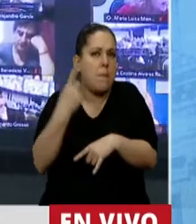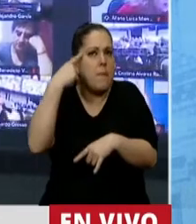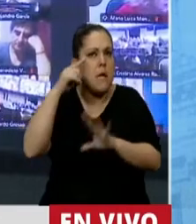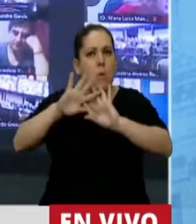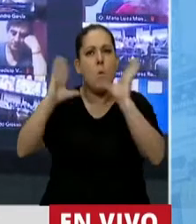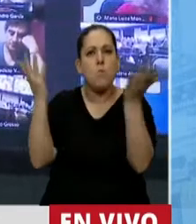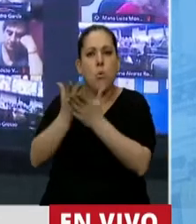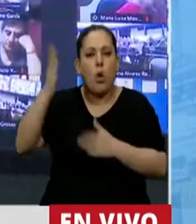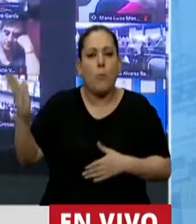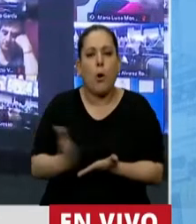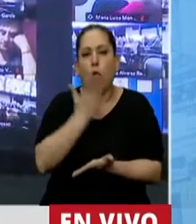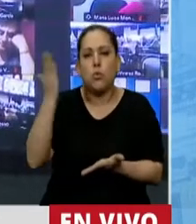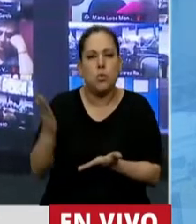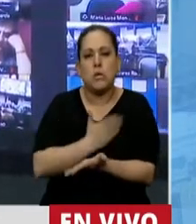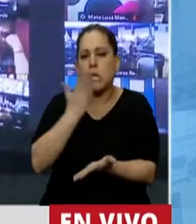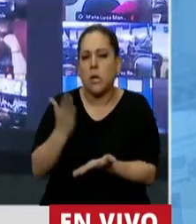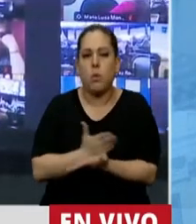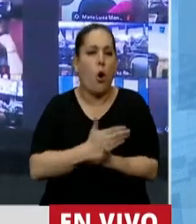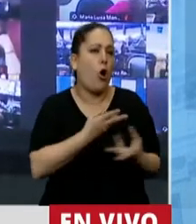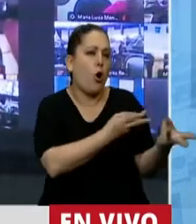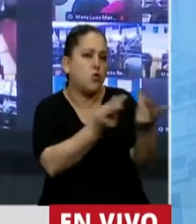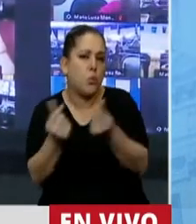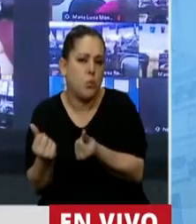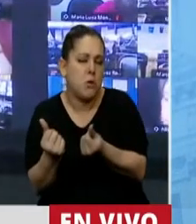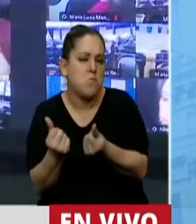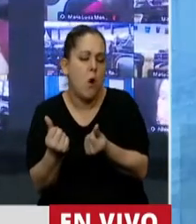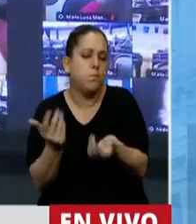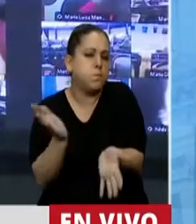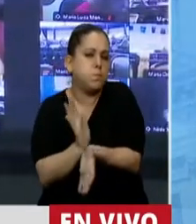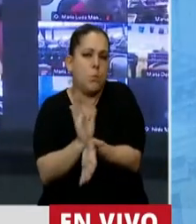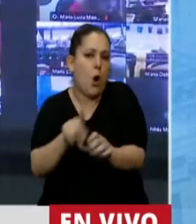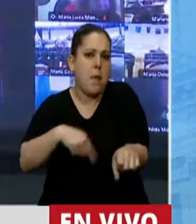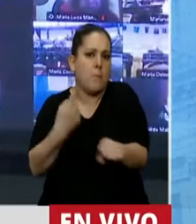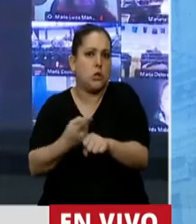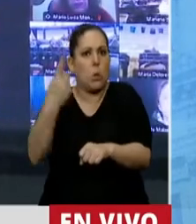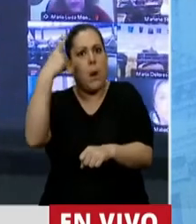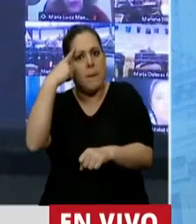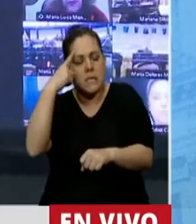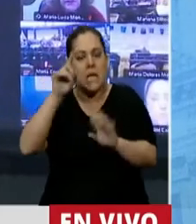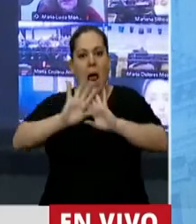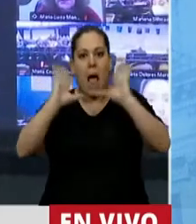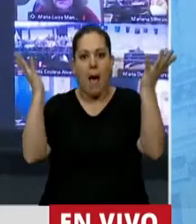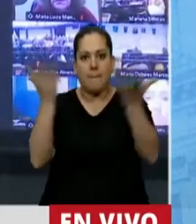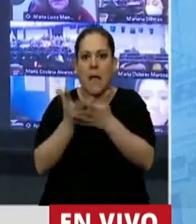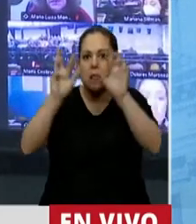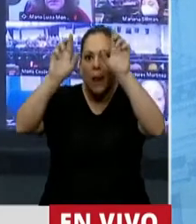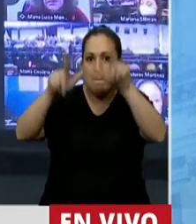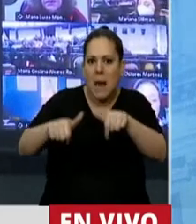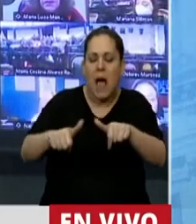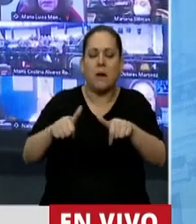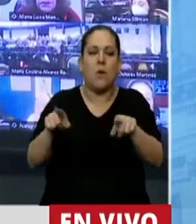mundo productivista y consumista que hace imposible pensar políticas ambientales, políticas